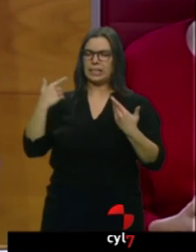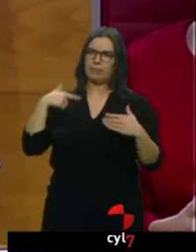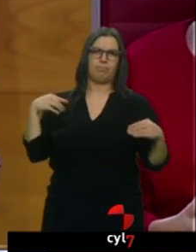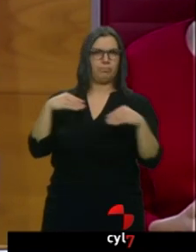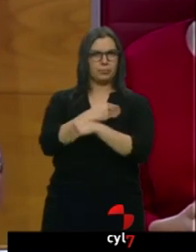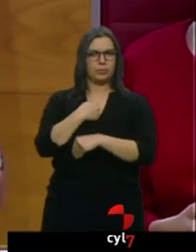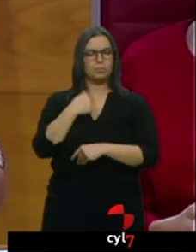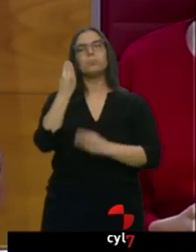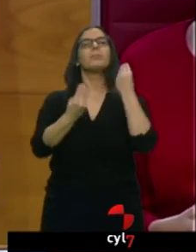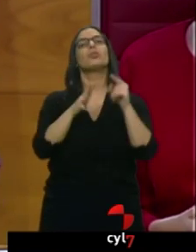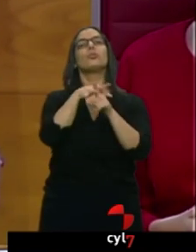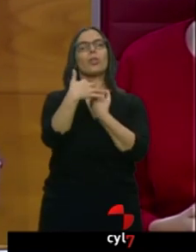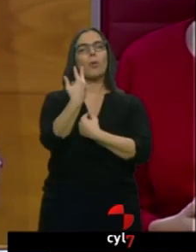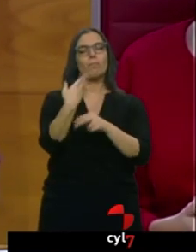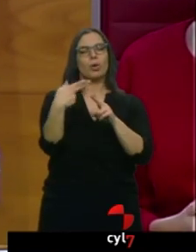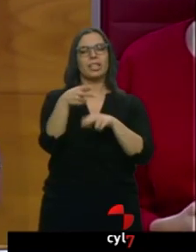económica es nefasta.